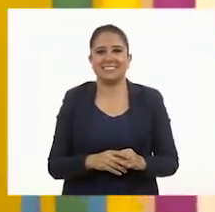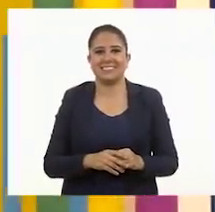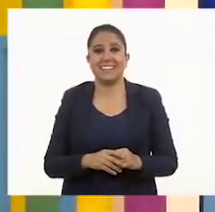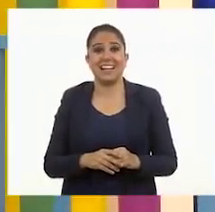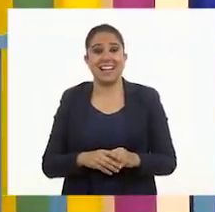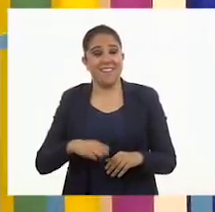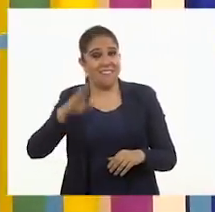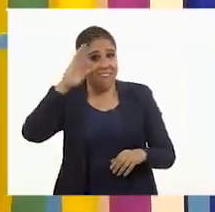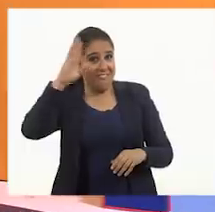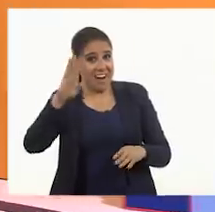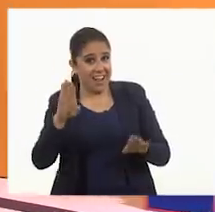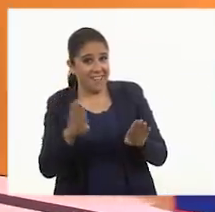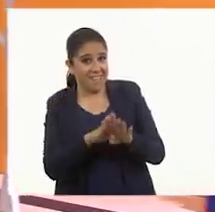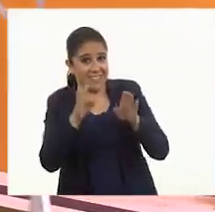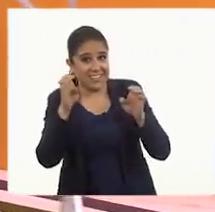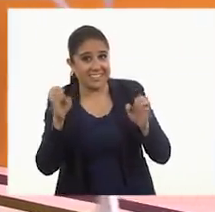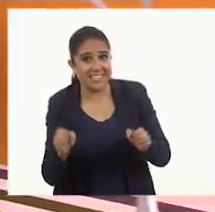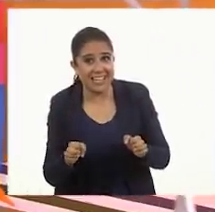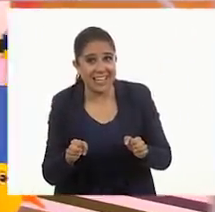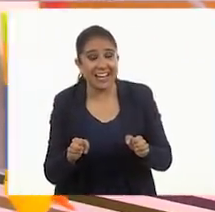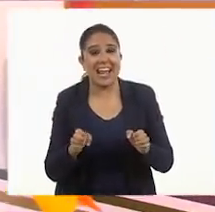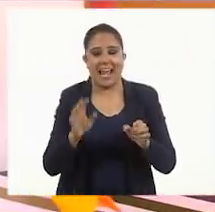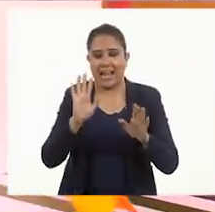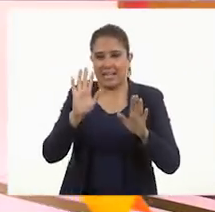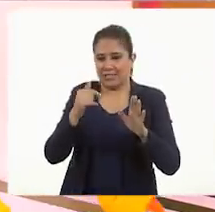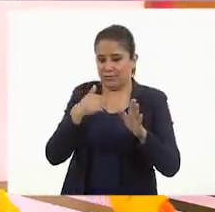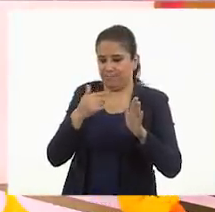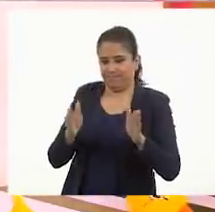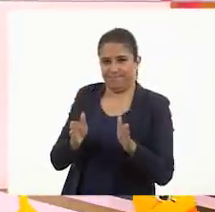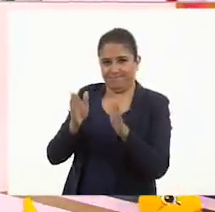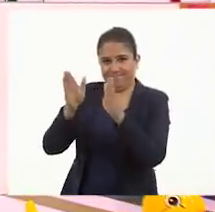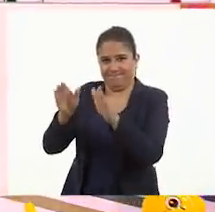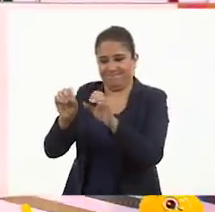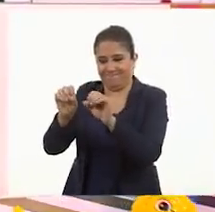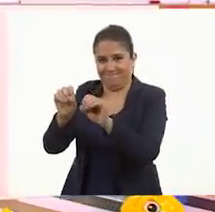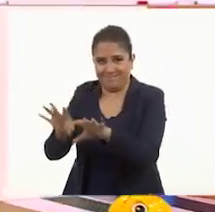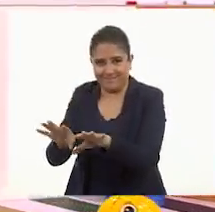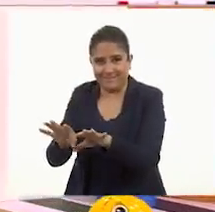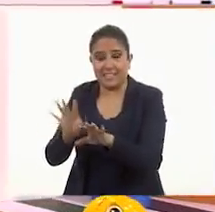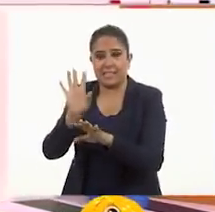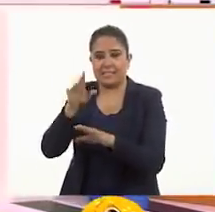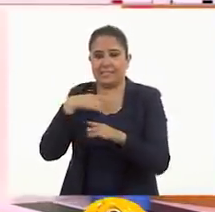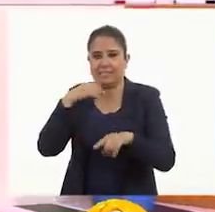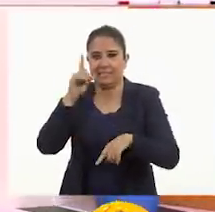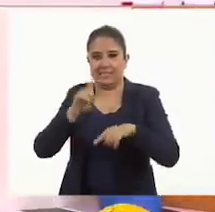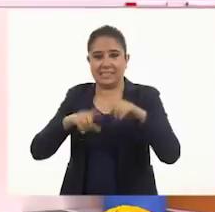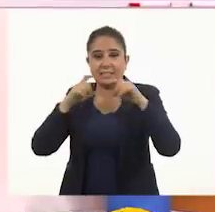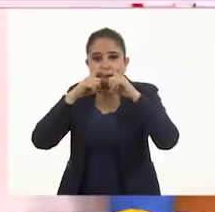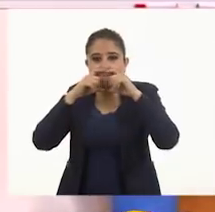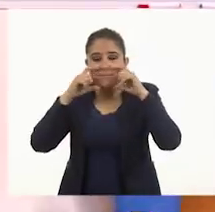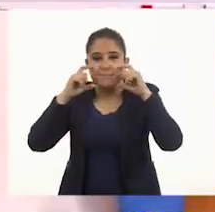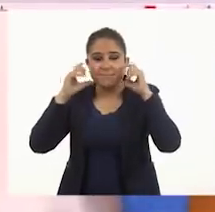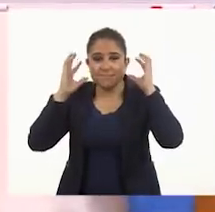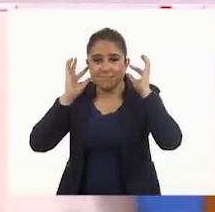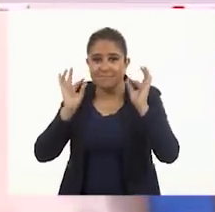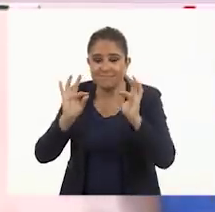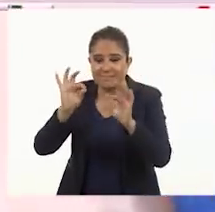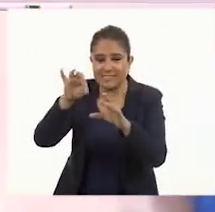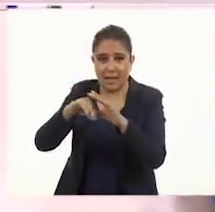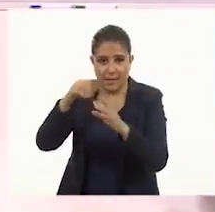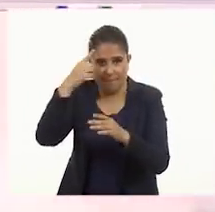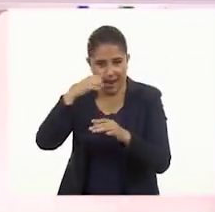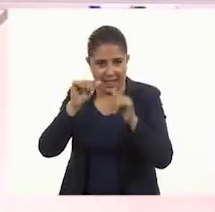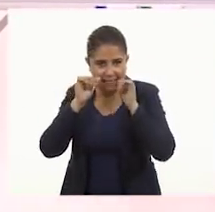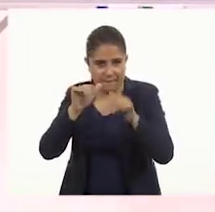Hola, ¿cómo están? Deja, dejo esto por acá. Me quito el cubrebocas para que puedan escucharme